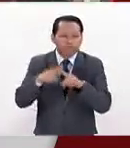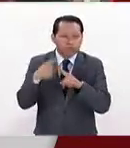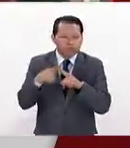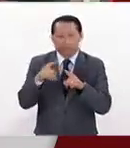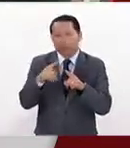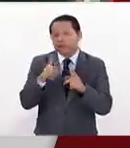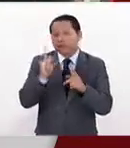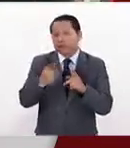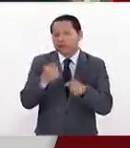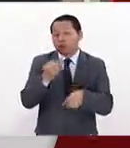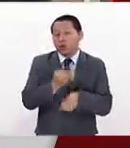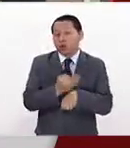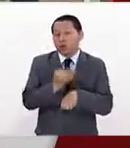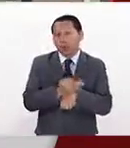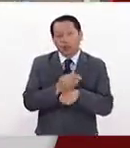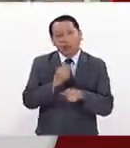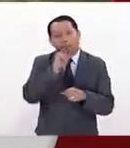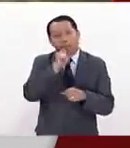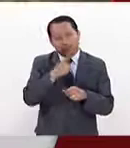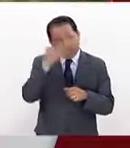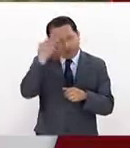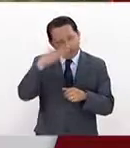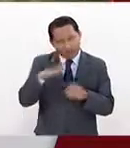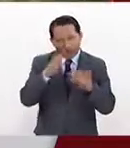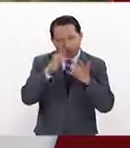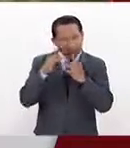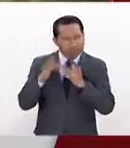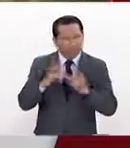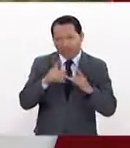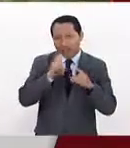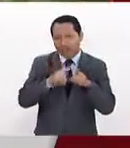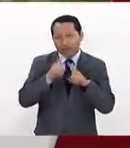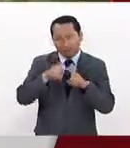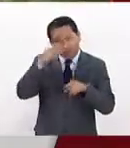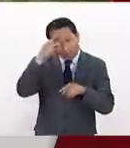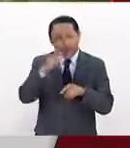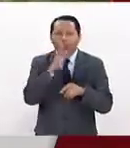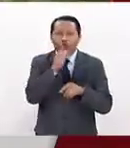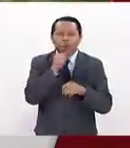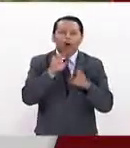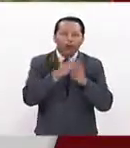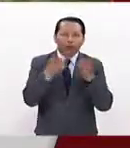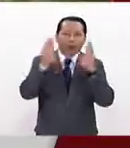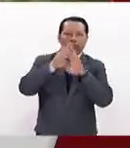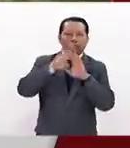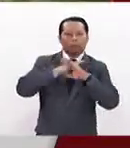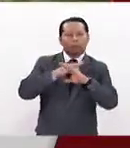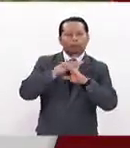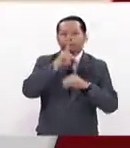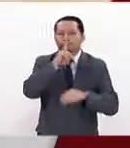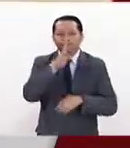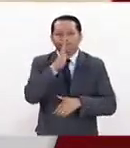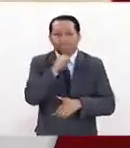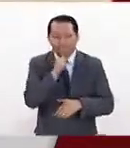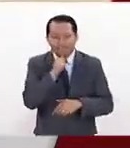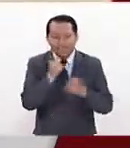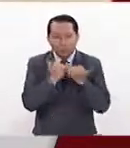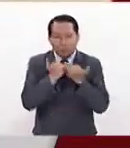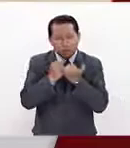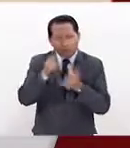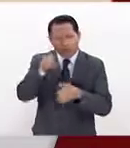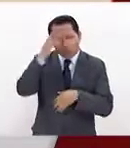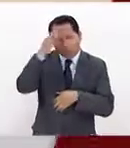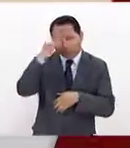Nuestro mundo hoy trasciende fronteras, nuestro México no puede cerrarse a este tipo de competencias y tú